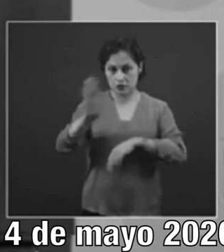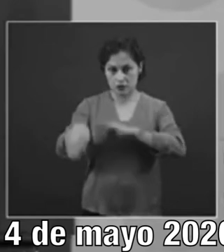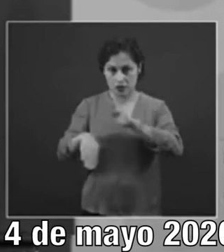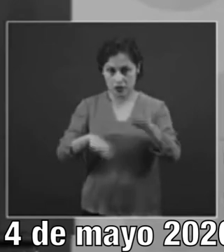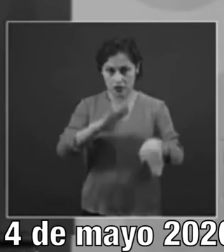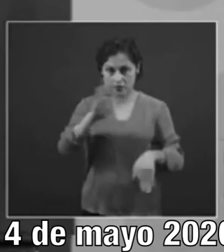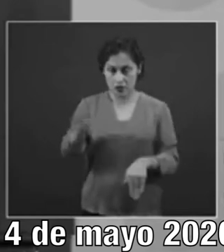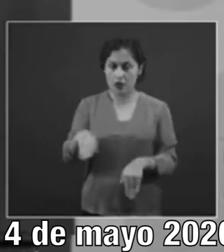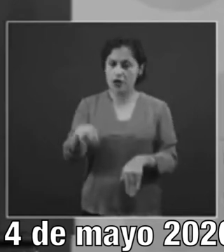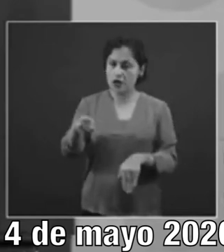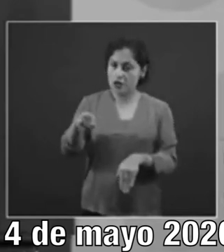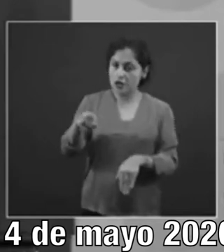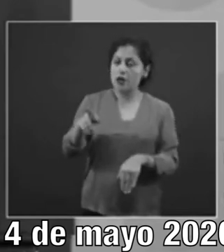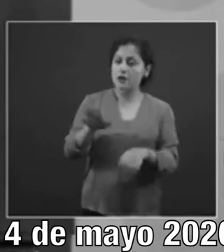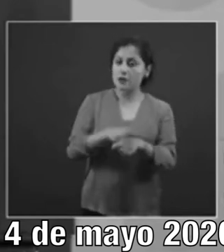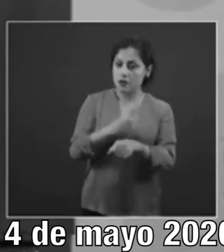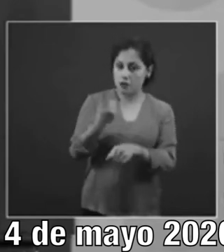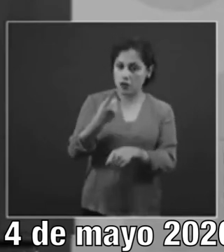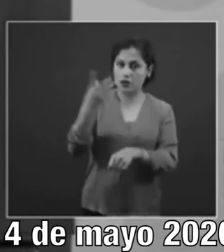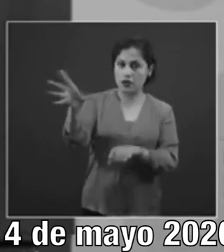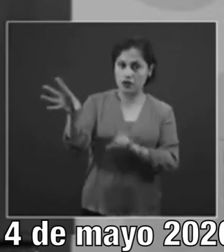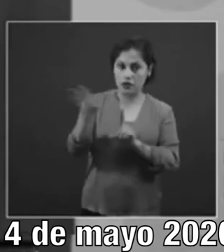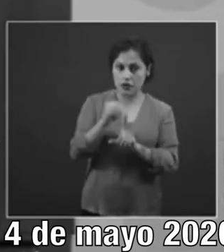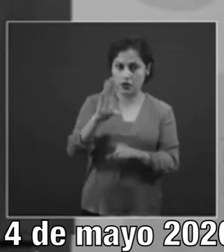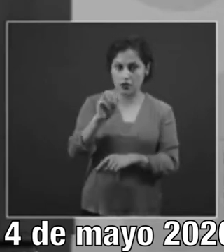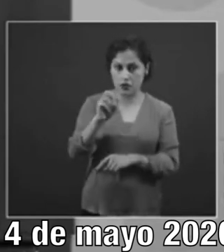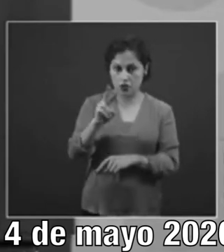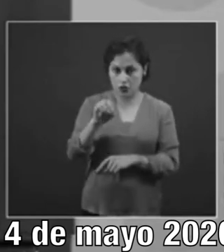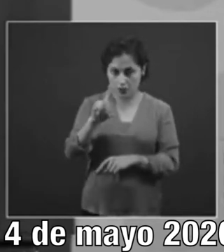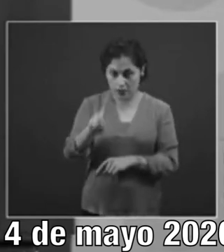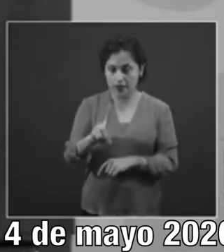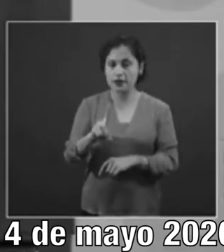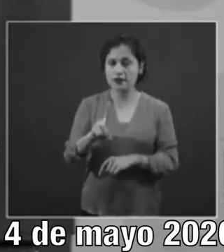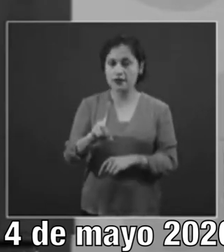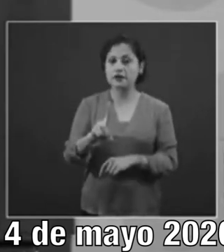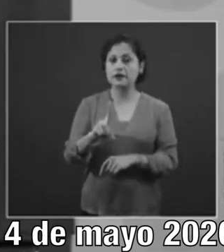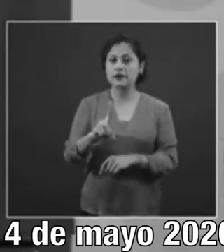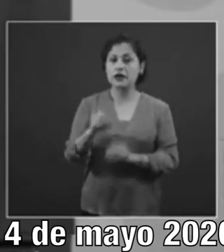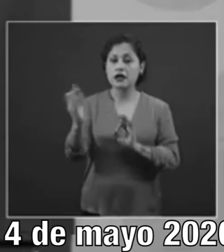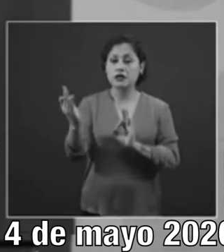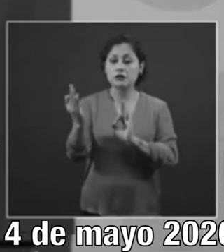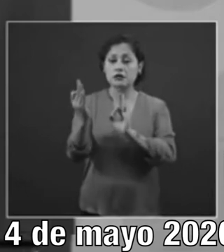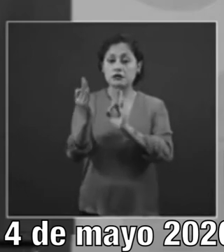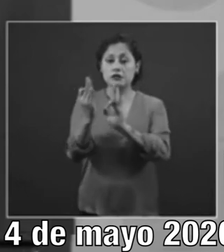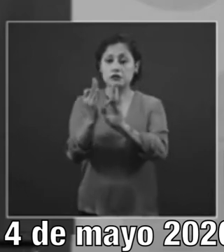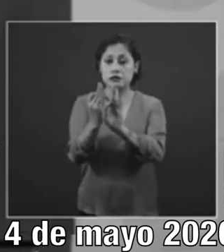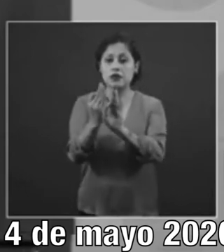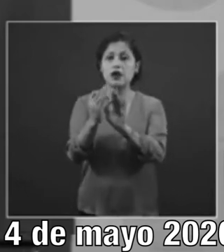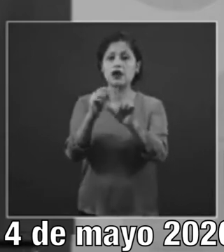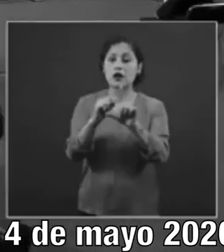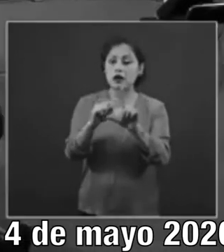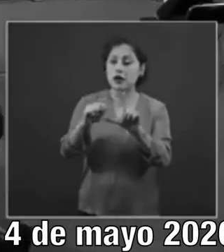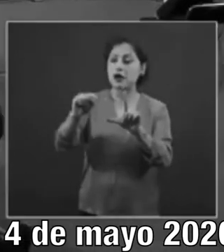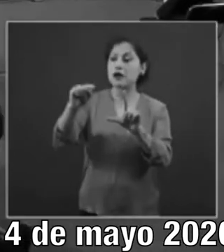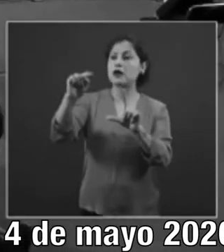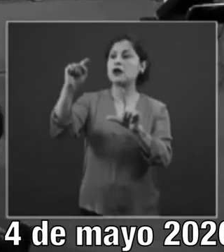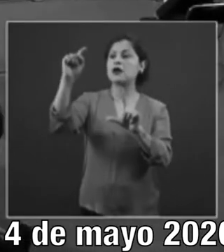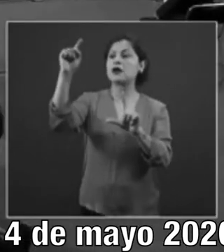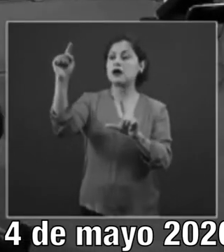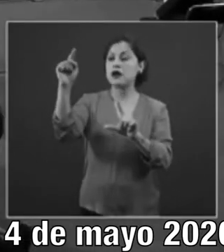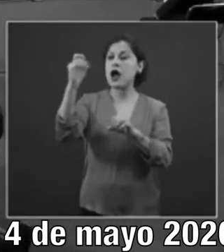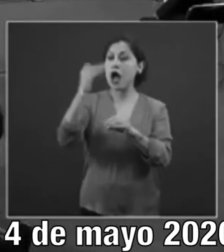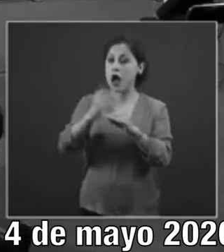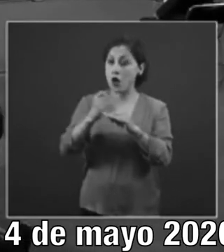por COVID y estamos justo en el punto, cerca del punto medio de la curva epidémica. En el descenso de la curva